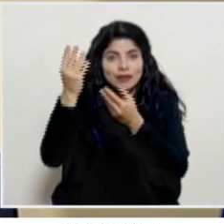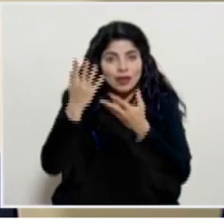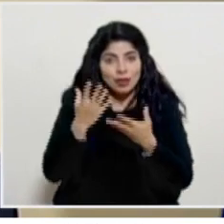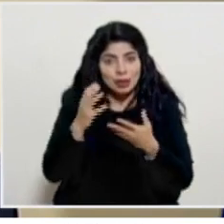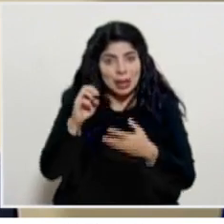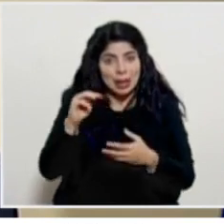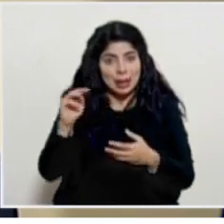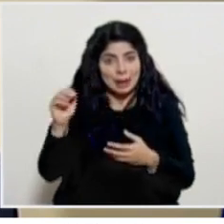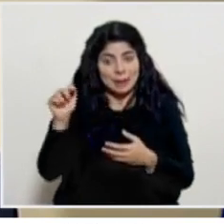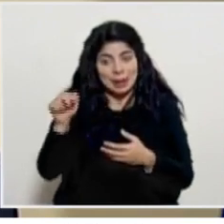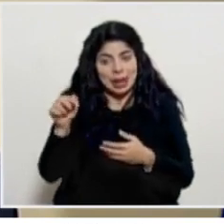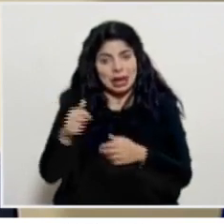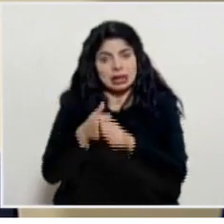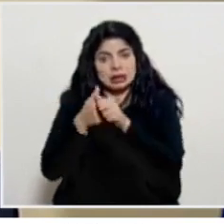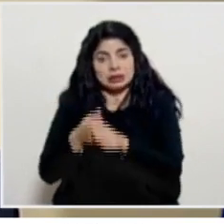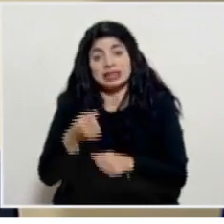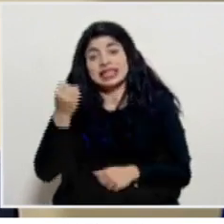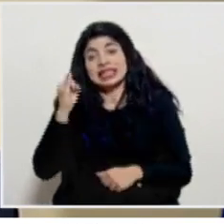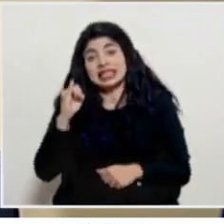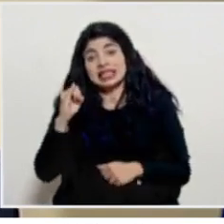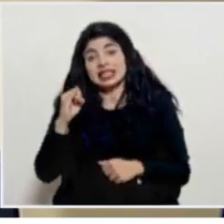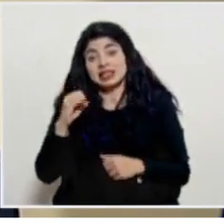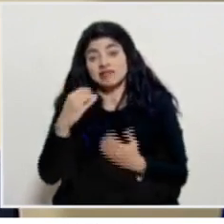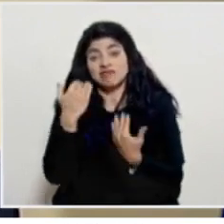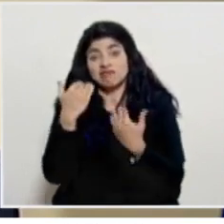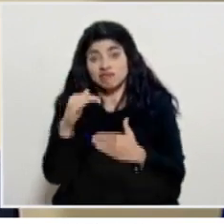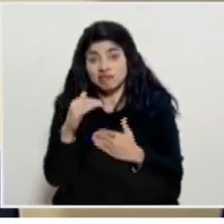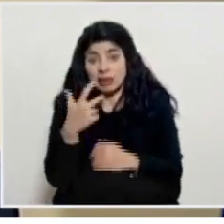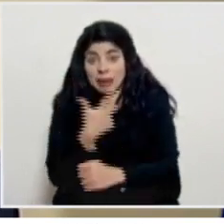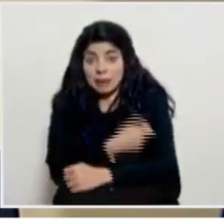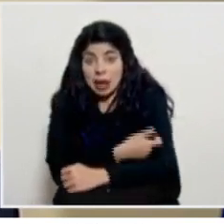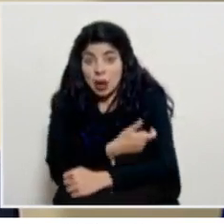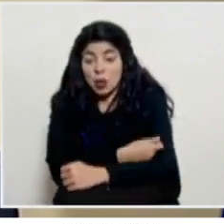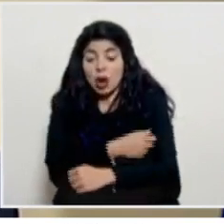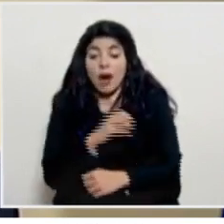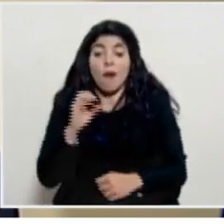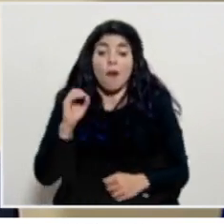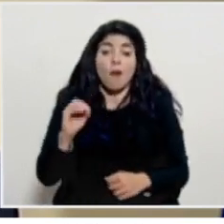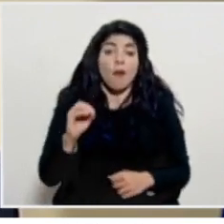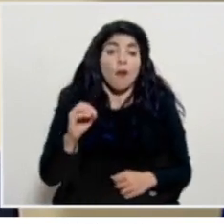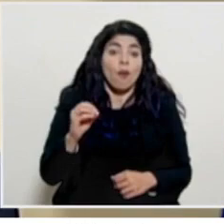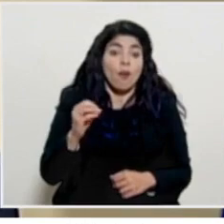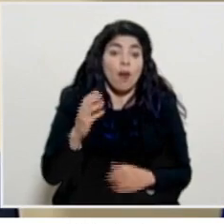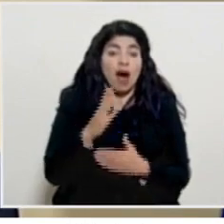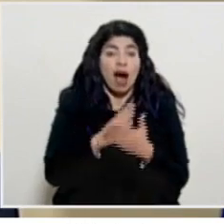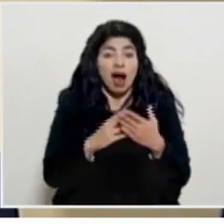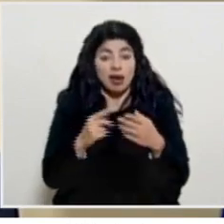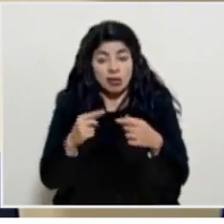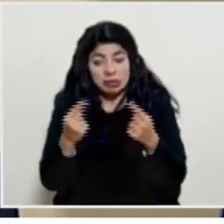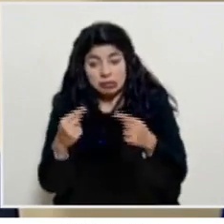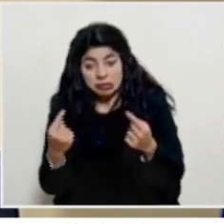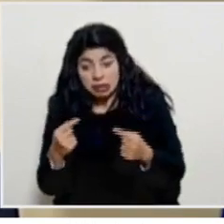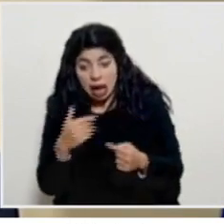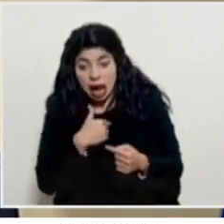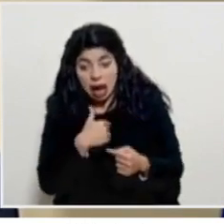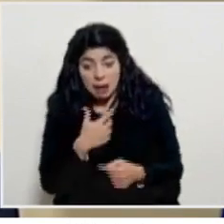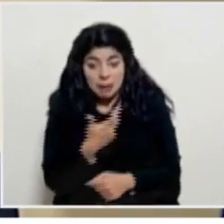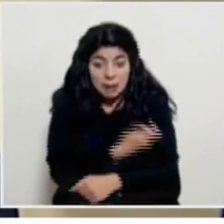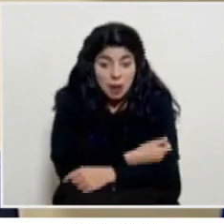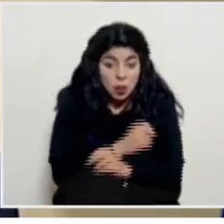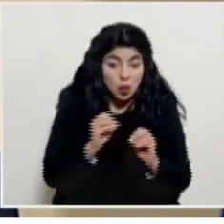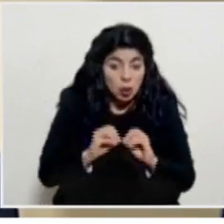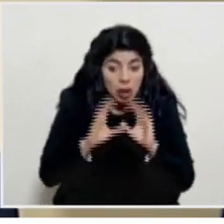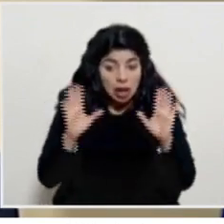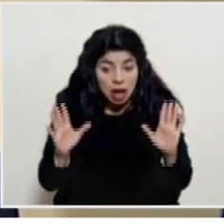aportar la EMA si se va a restringir el grupo de vacunación o eventualmente si existen algunas contraindicaciones claras